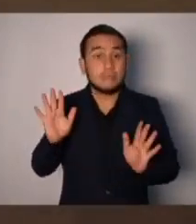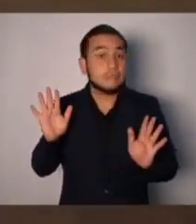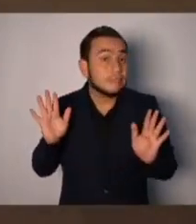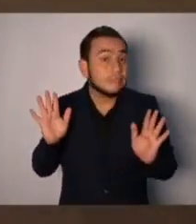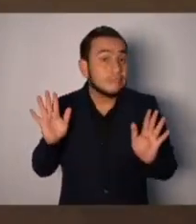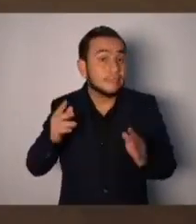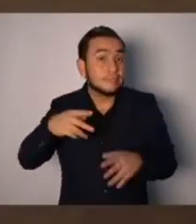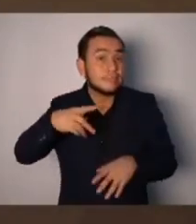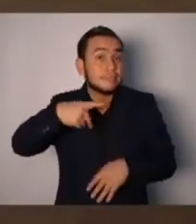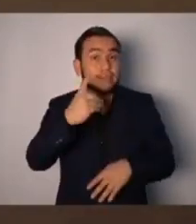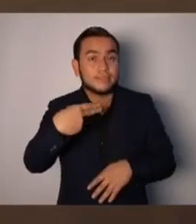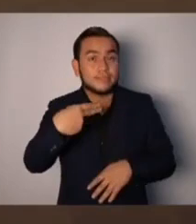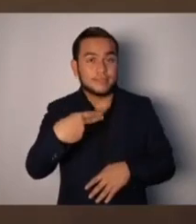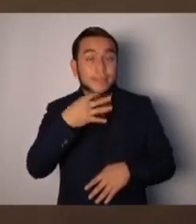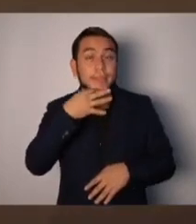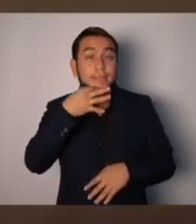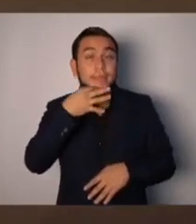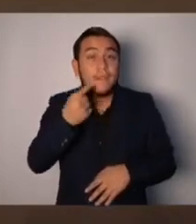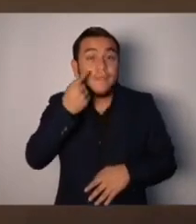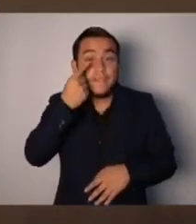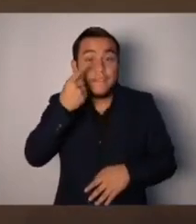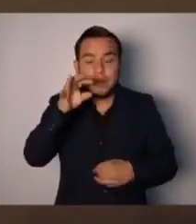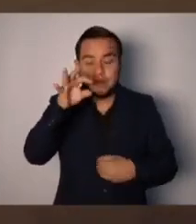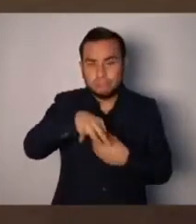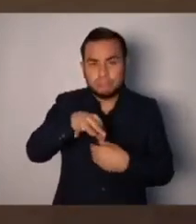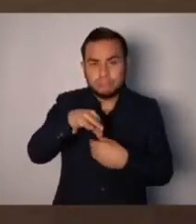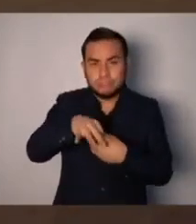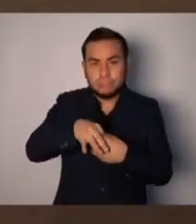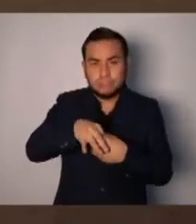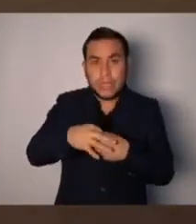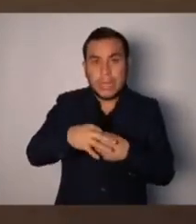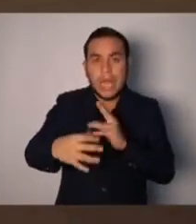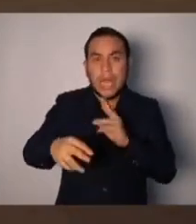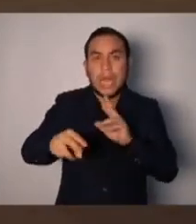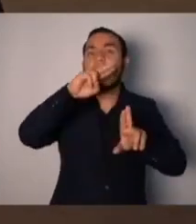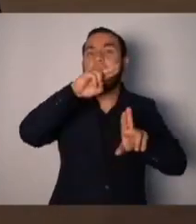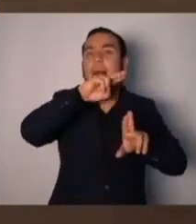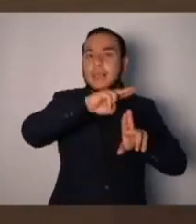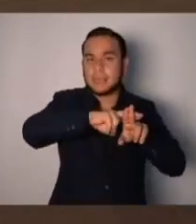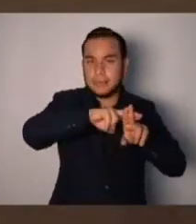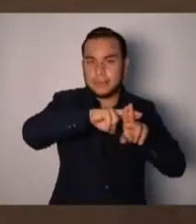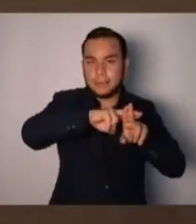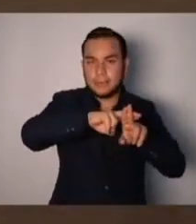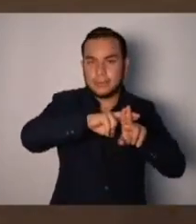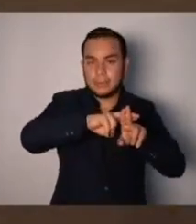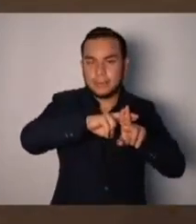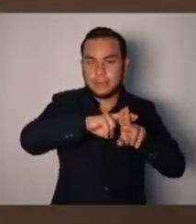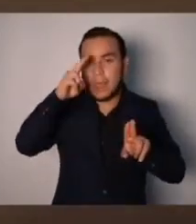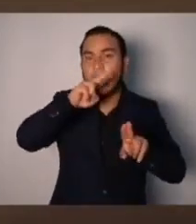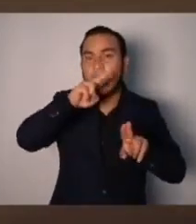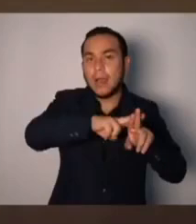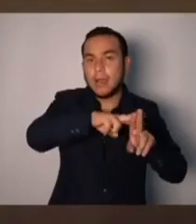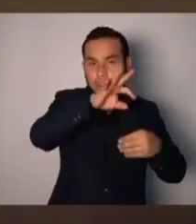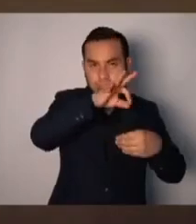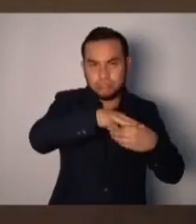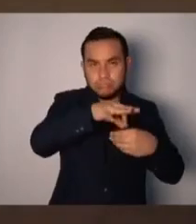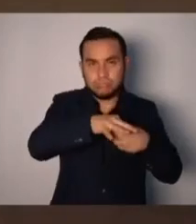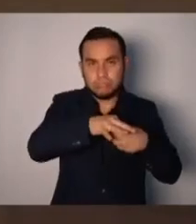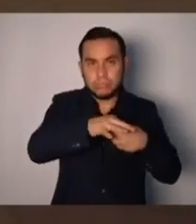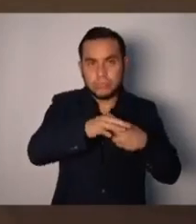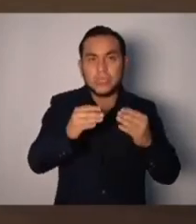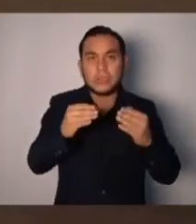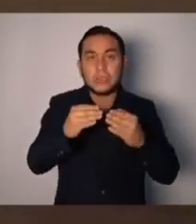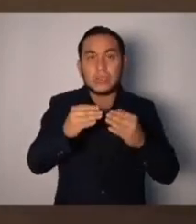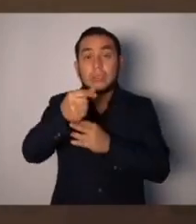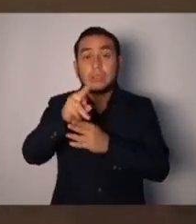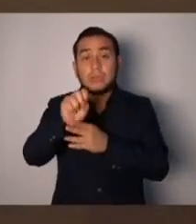Pero ahí está. Y fue electo con los votos de arena. Y no solo con los votos de arena, sino con la arena de Gustavo López Davidson. Son